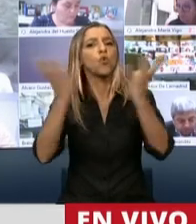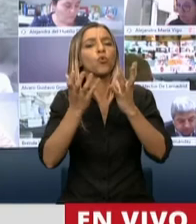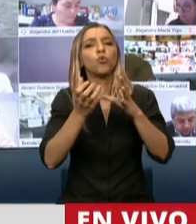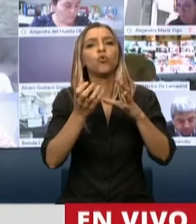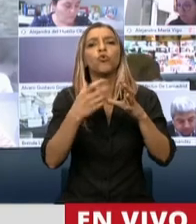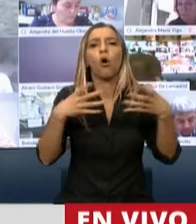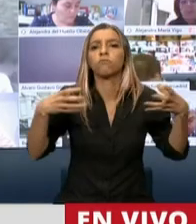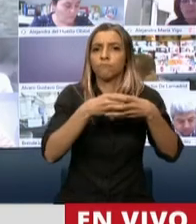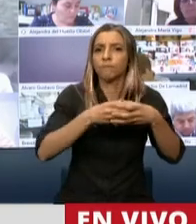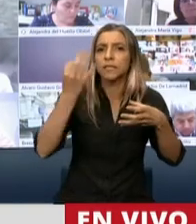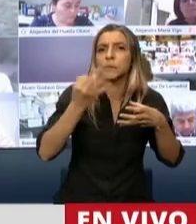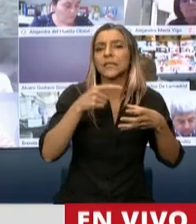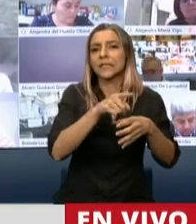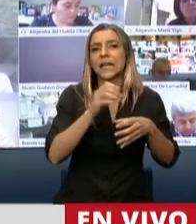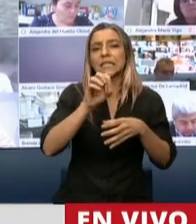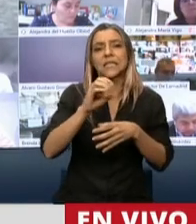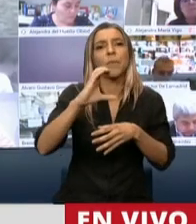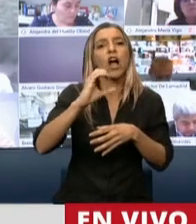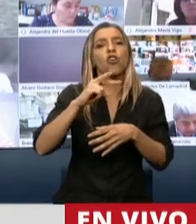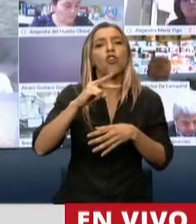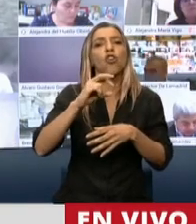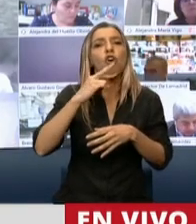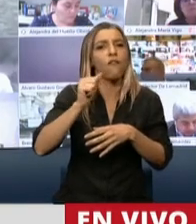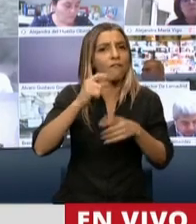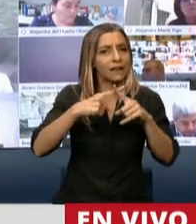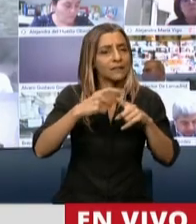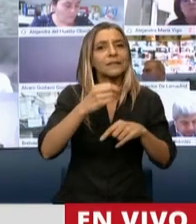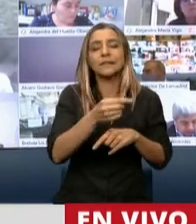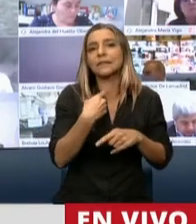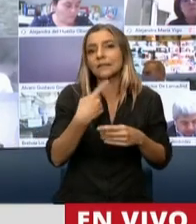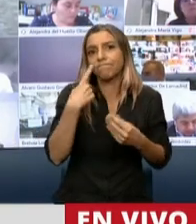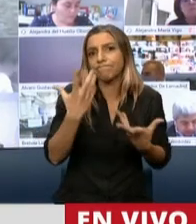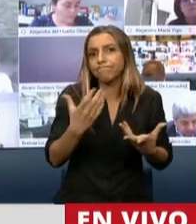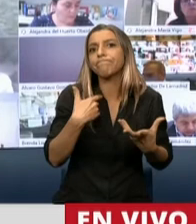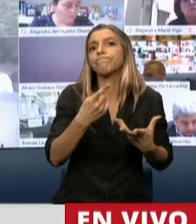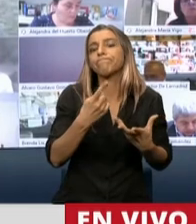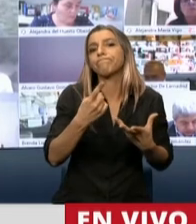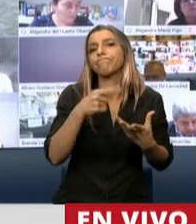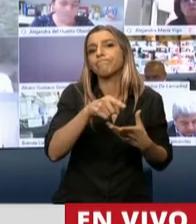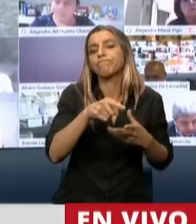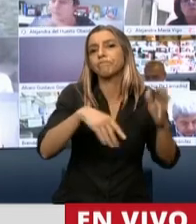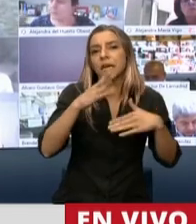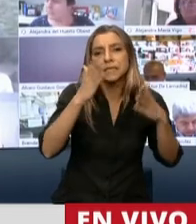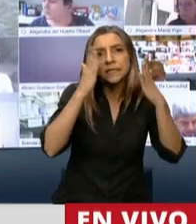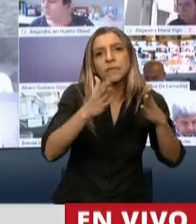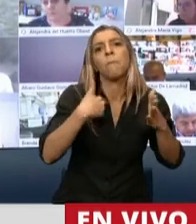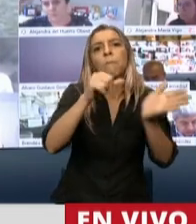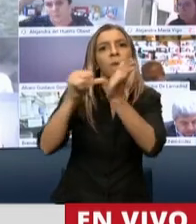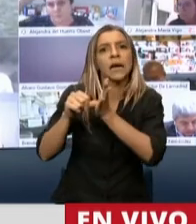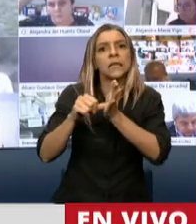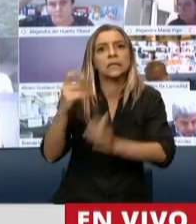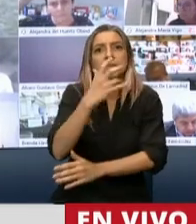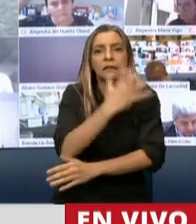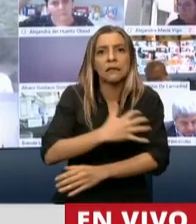participa, en donde seguramente va a generar una idea de que los países con más problemas de recursos puedan acceder a las